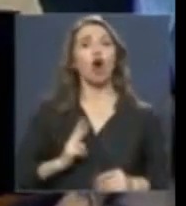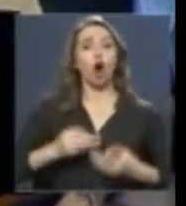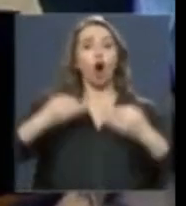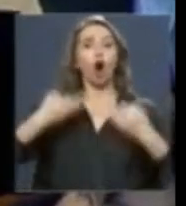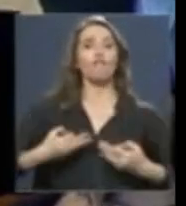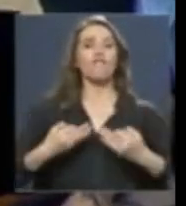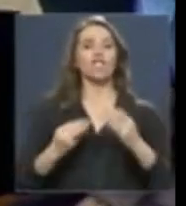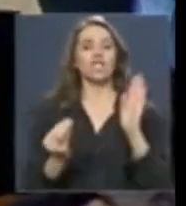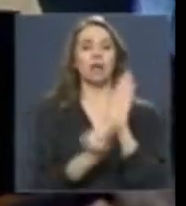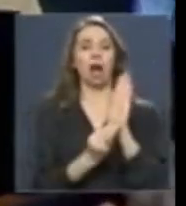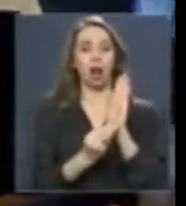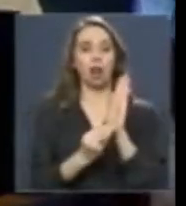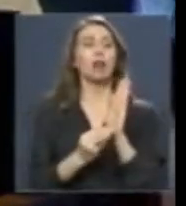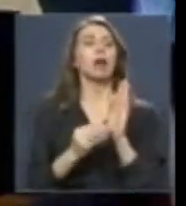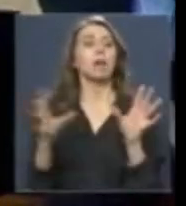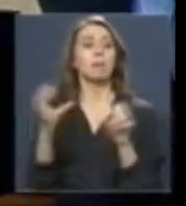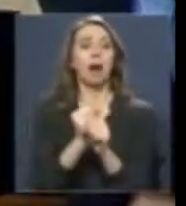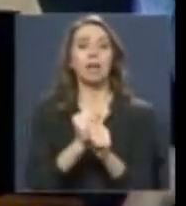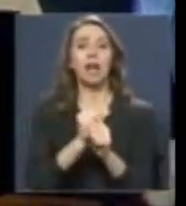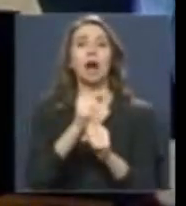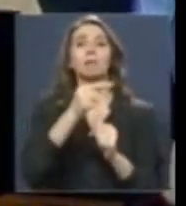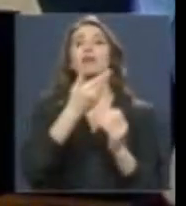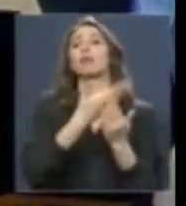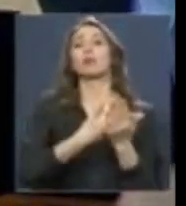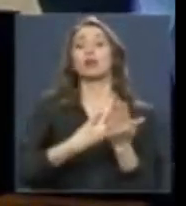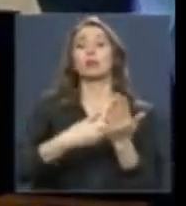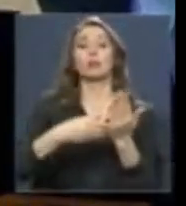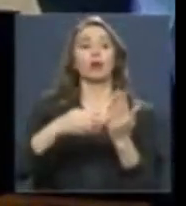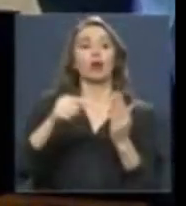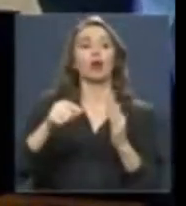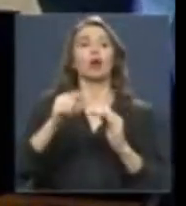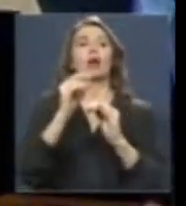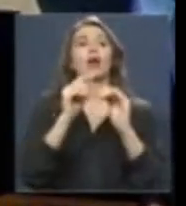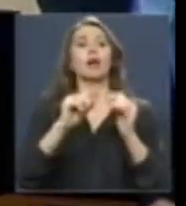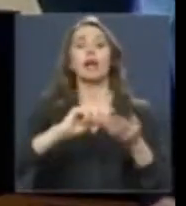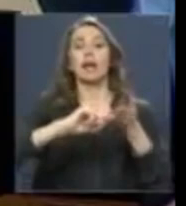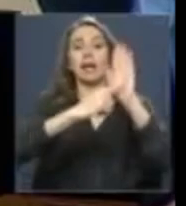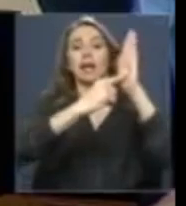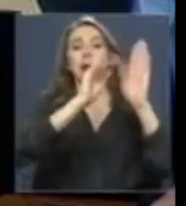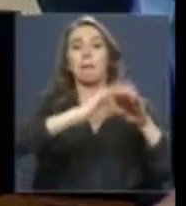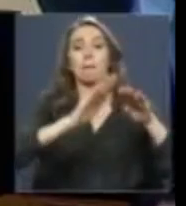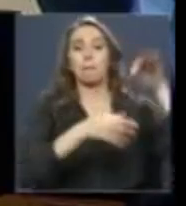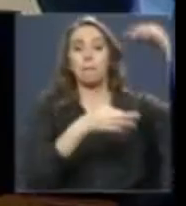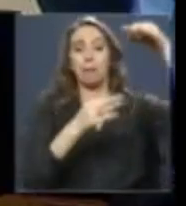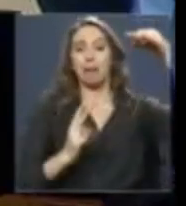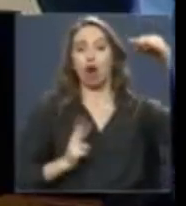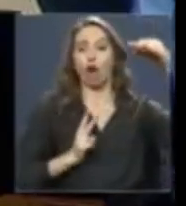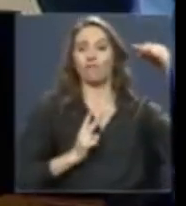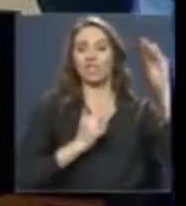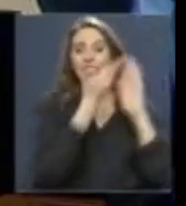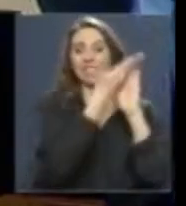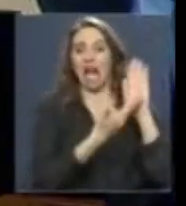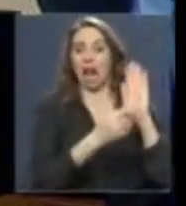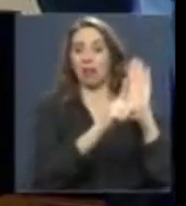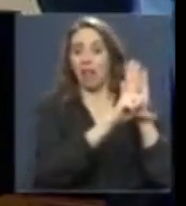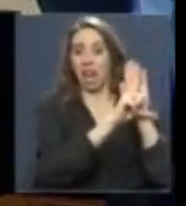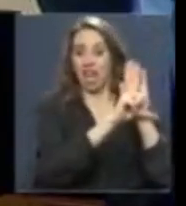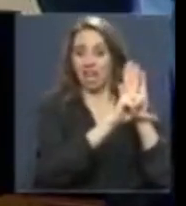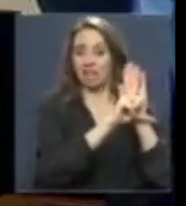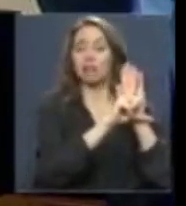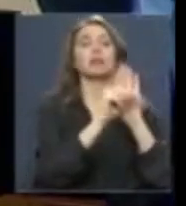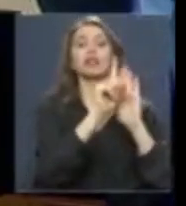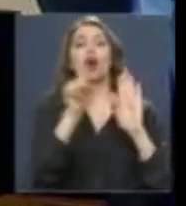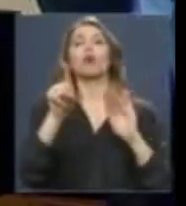celeridad, la publicación, la publicación digital, no la publicación oficial que establece